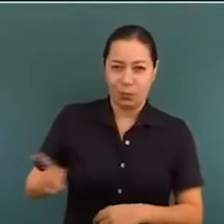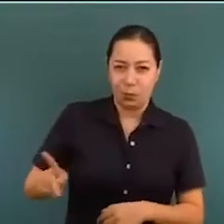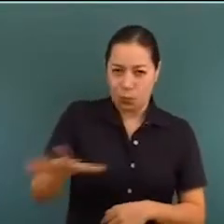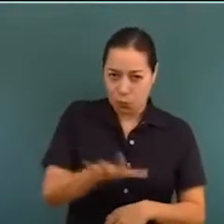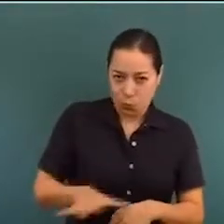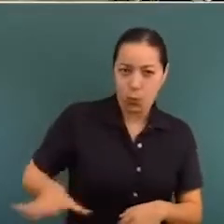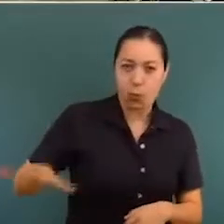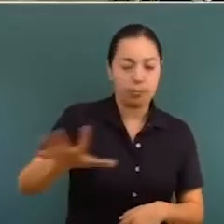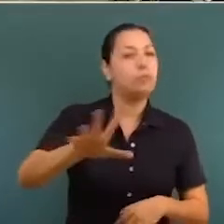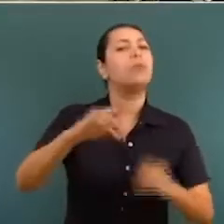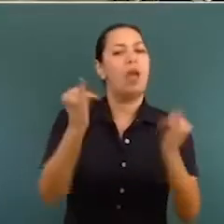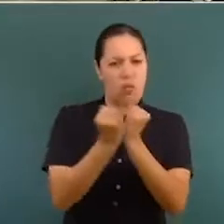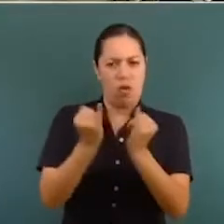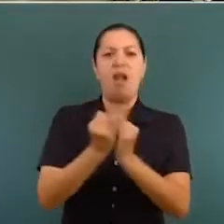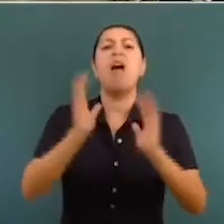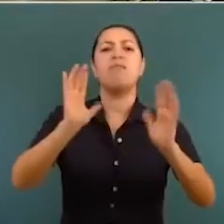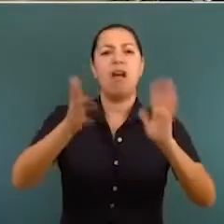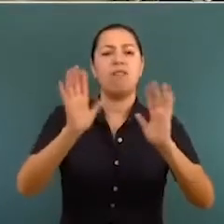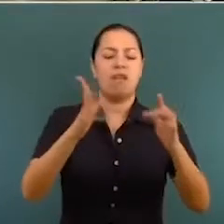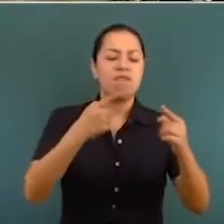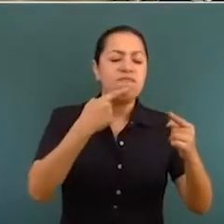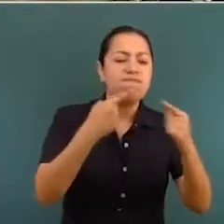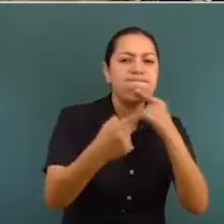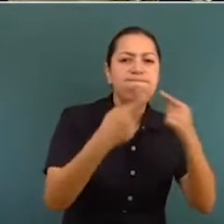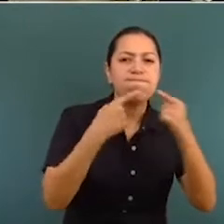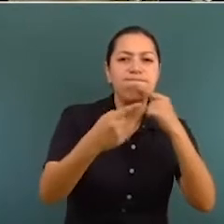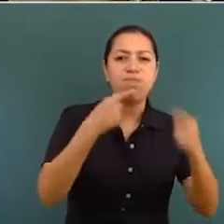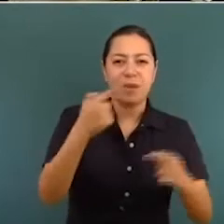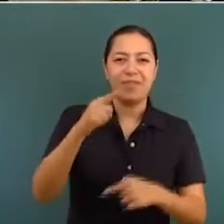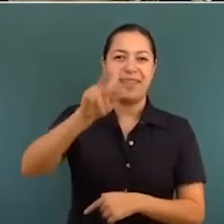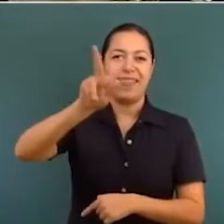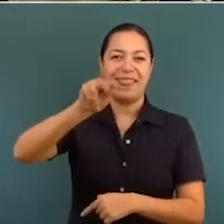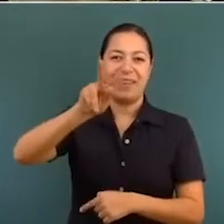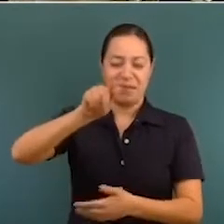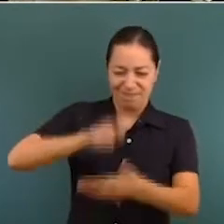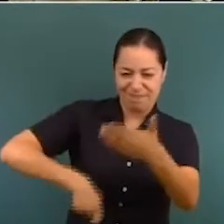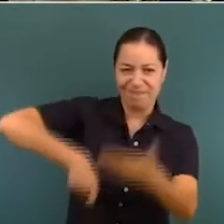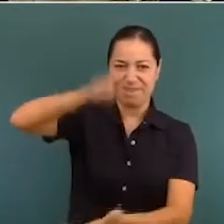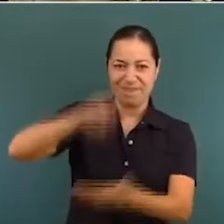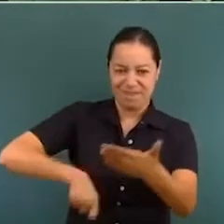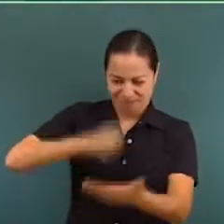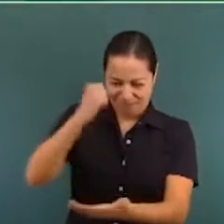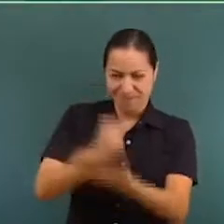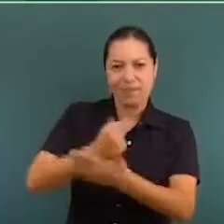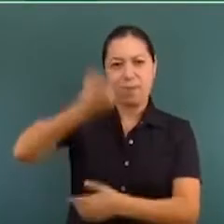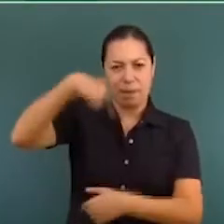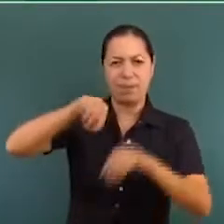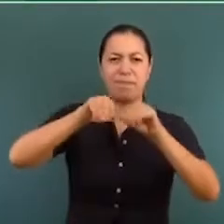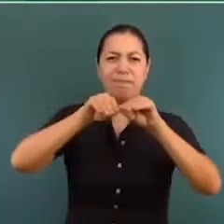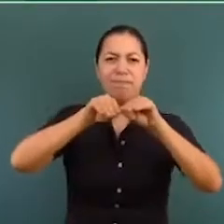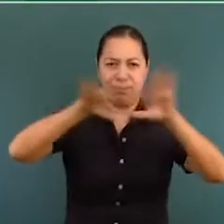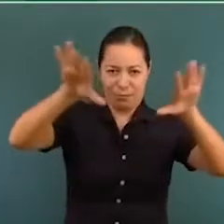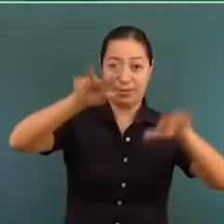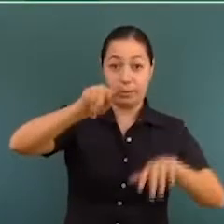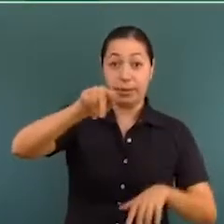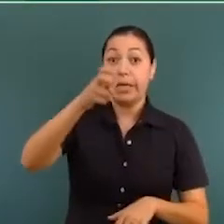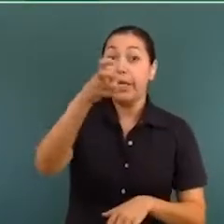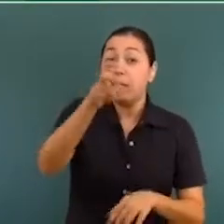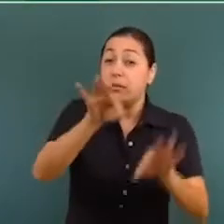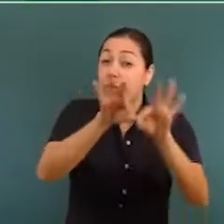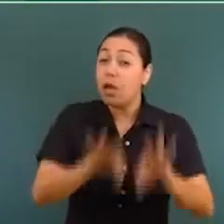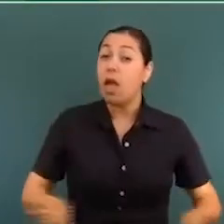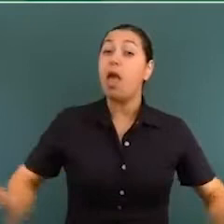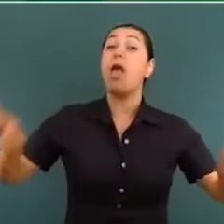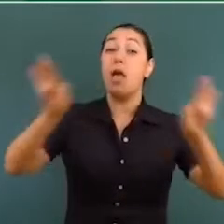ya llegamos a un acuerdo con las televisoras, esto es muy importante porque se va